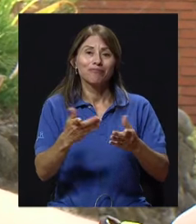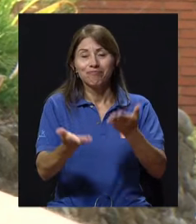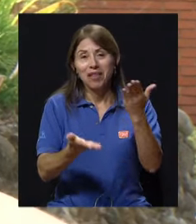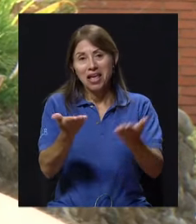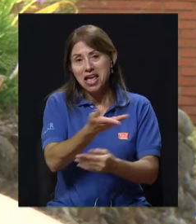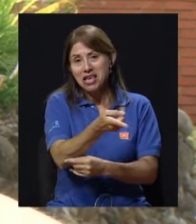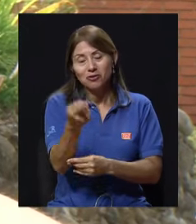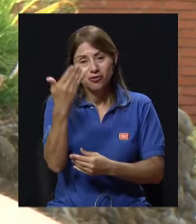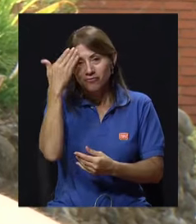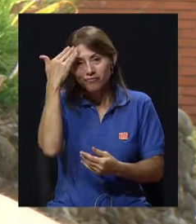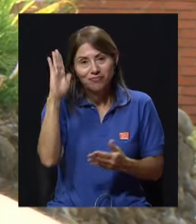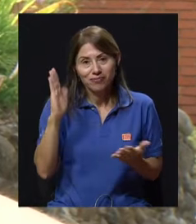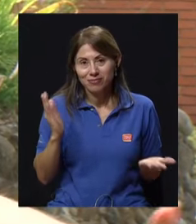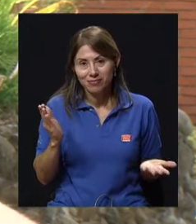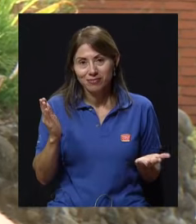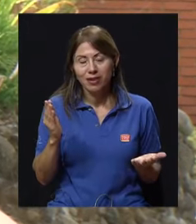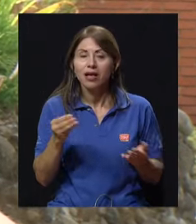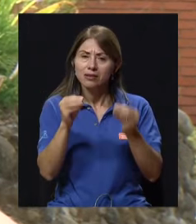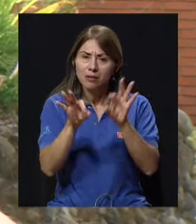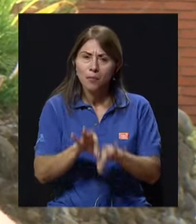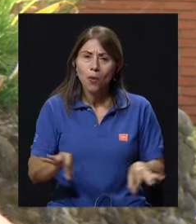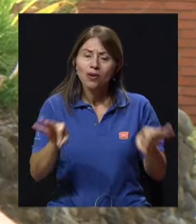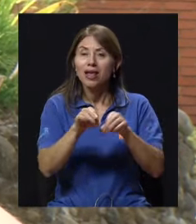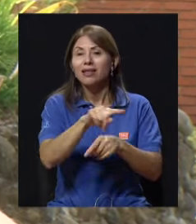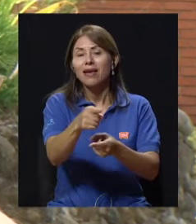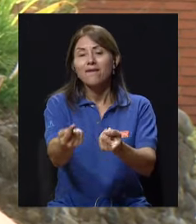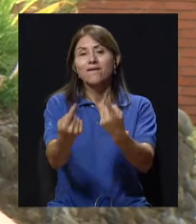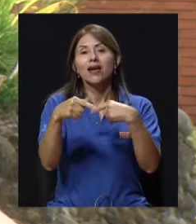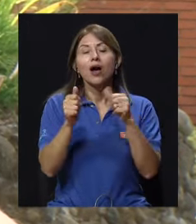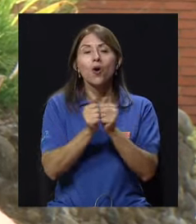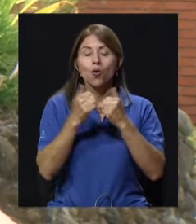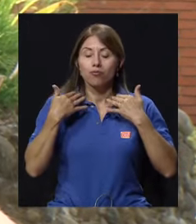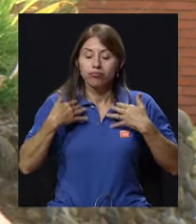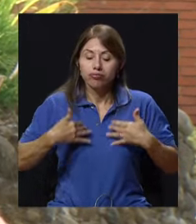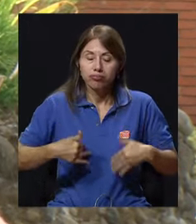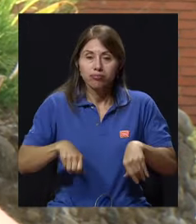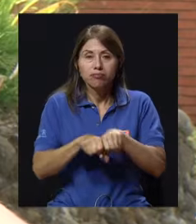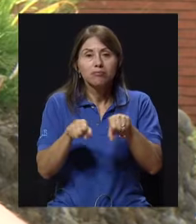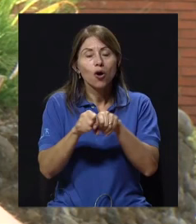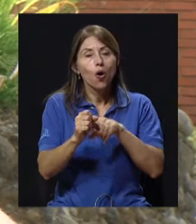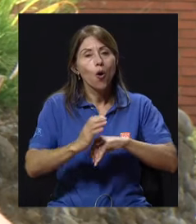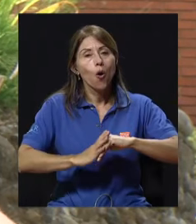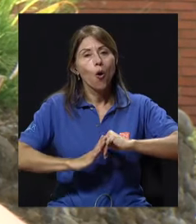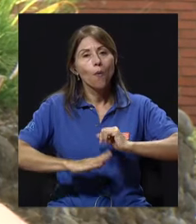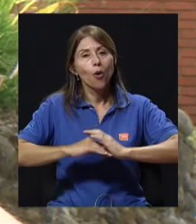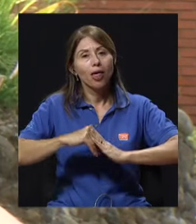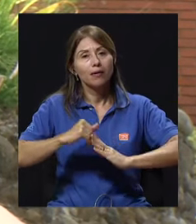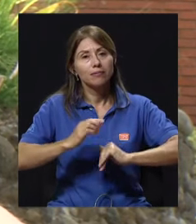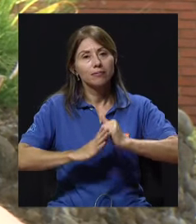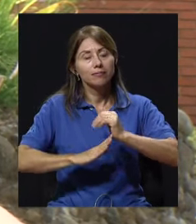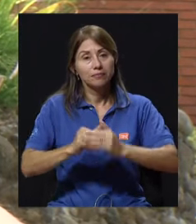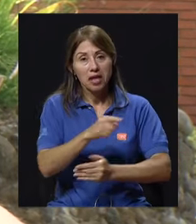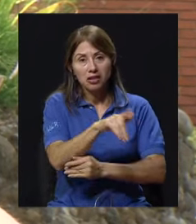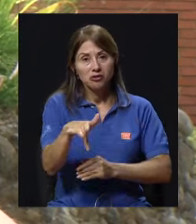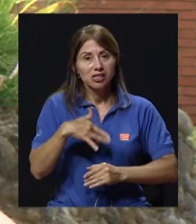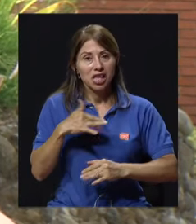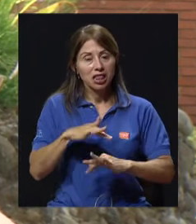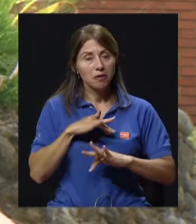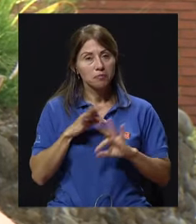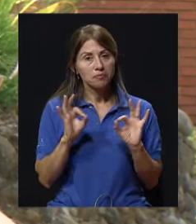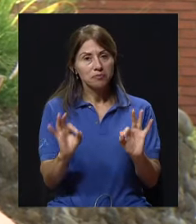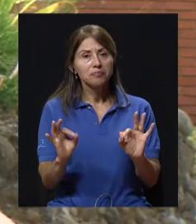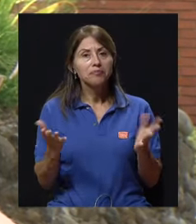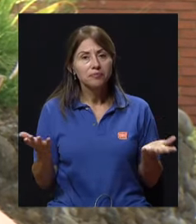desconocimiento. Y sí es importante ropa cómoda, con la que la persona se sienta cómoda, ¿verdad?